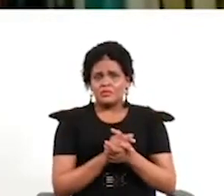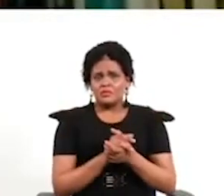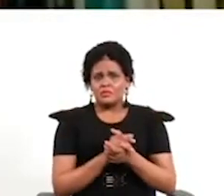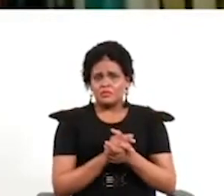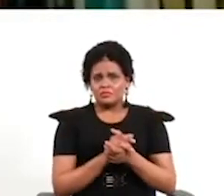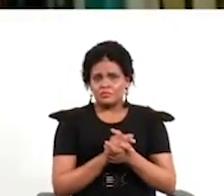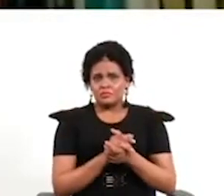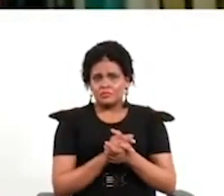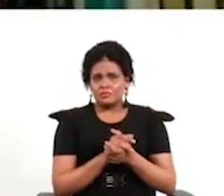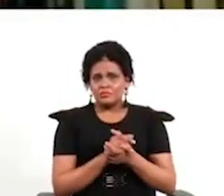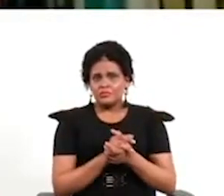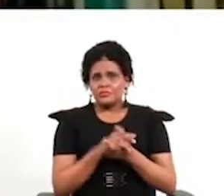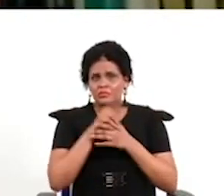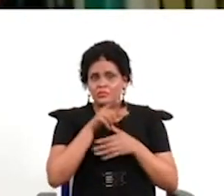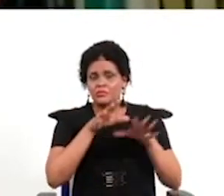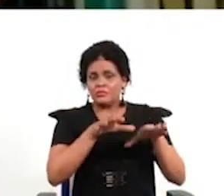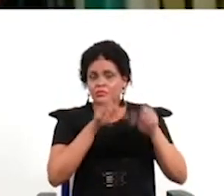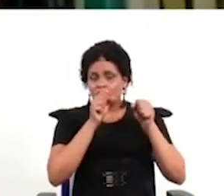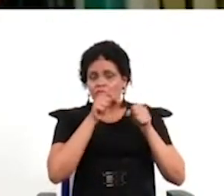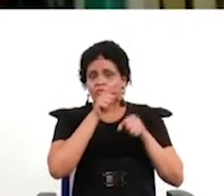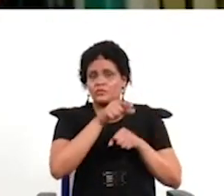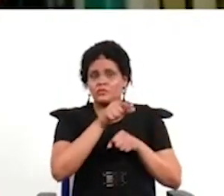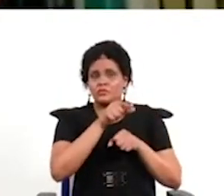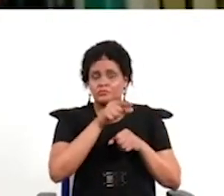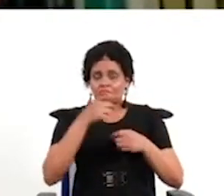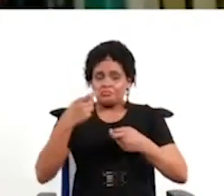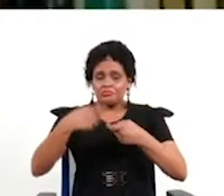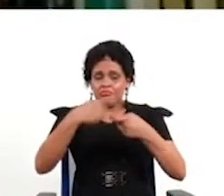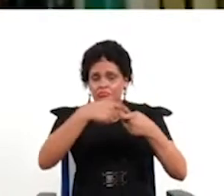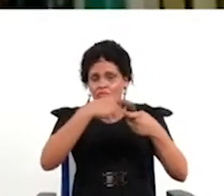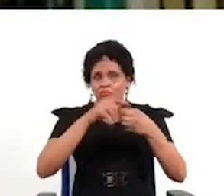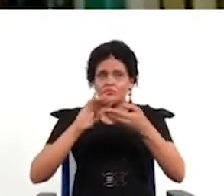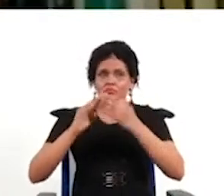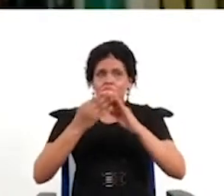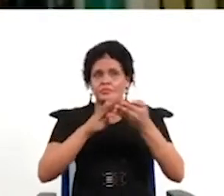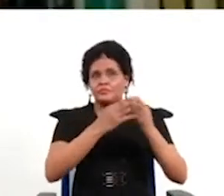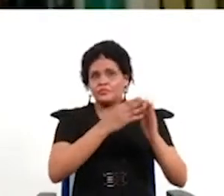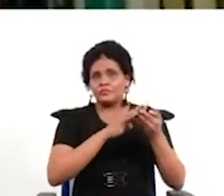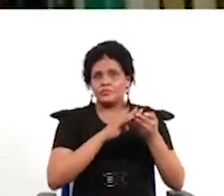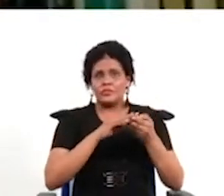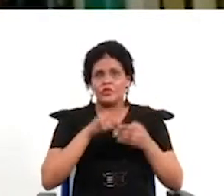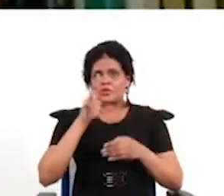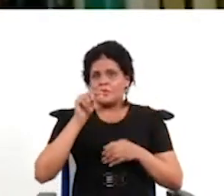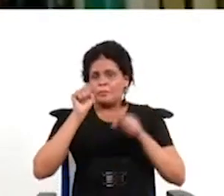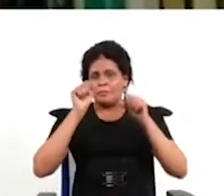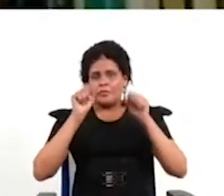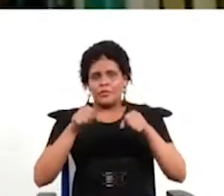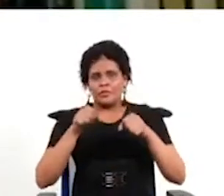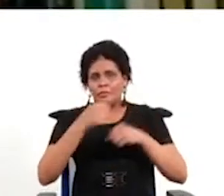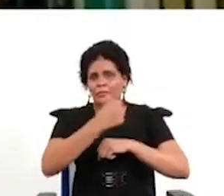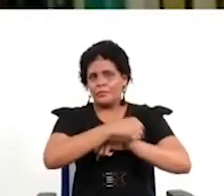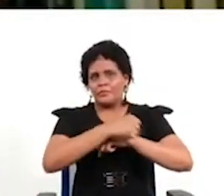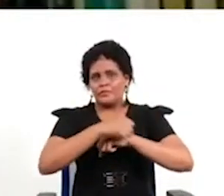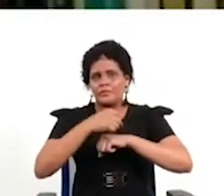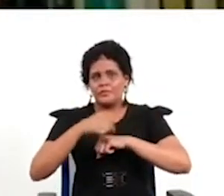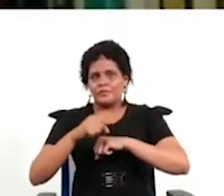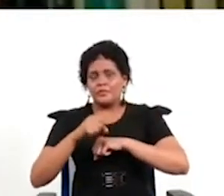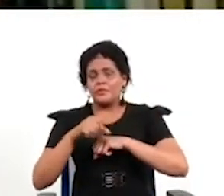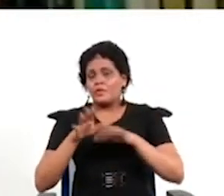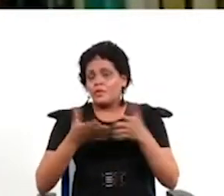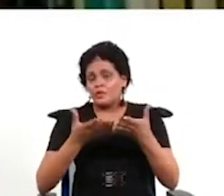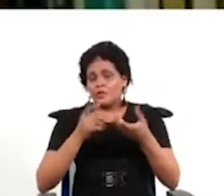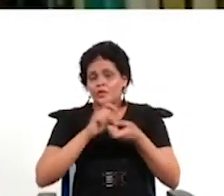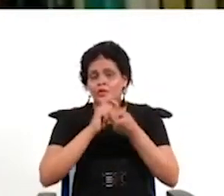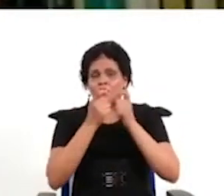apelación a la participación ciudadana son aquellos contextos en que los partidos políticos no podían promover los procesos de cambio